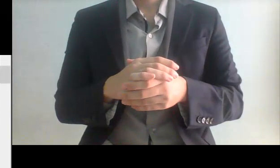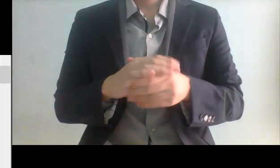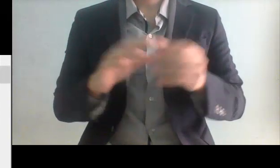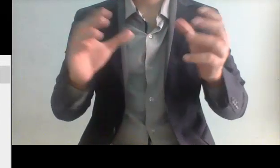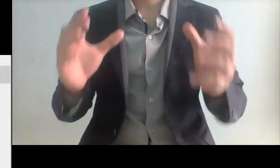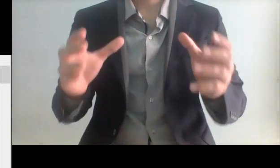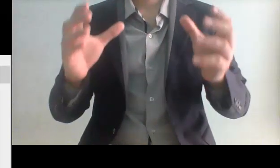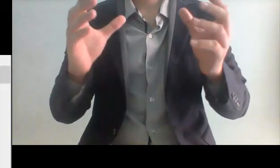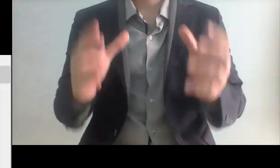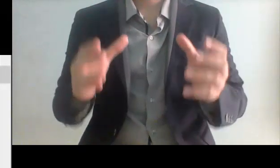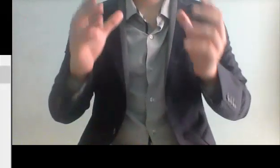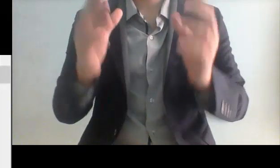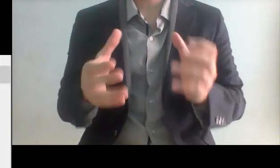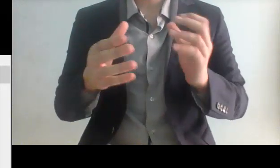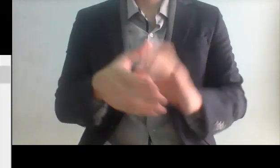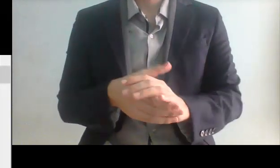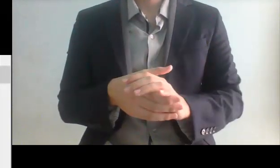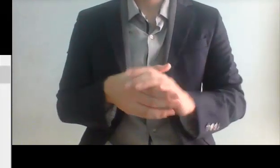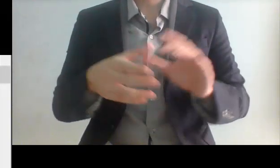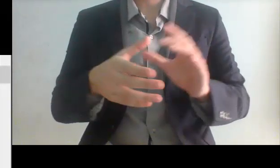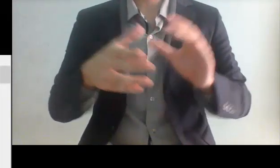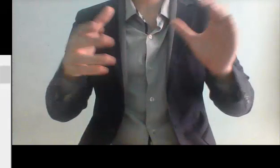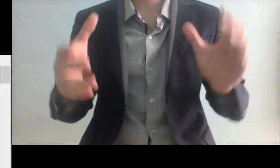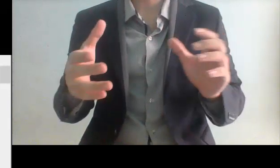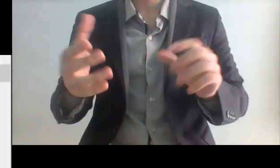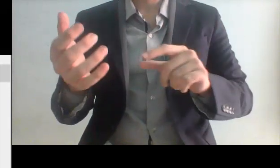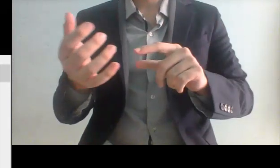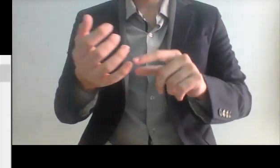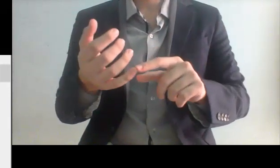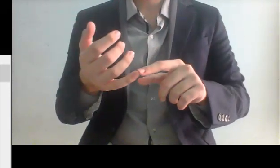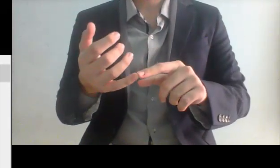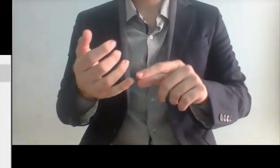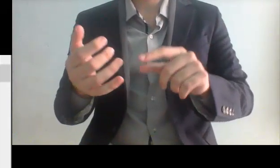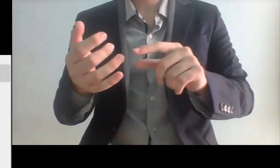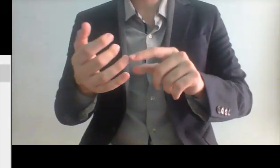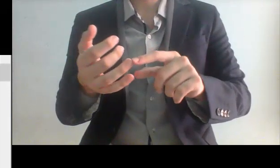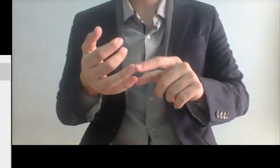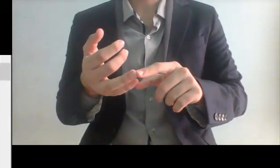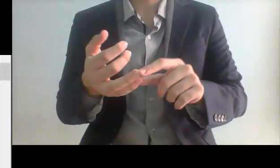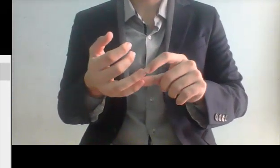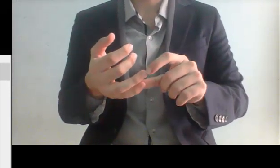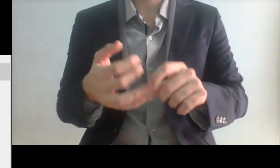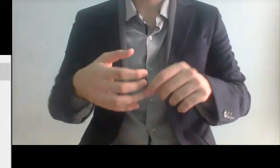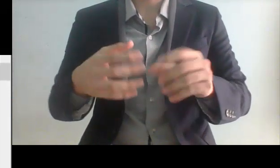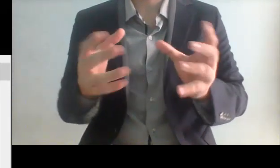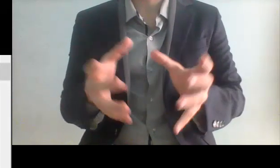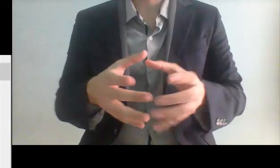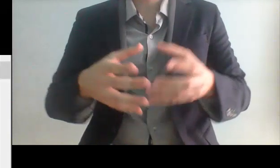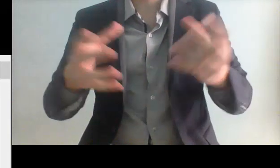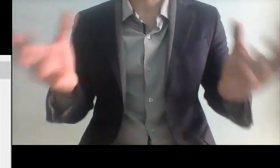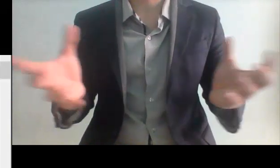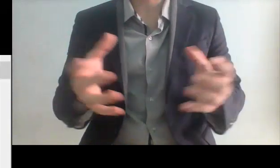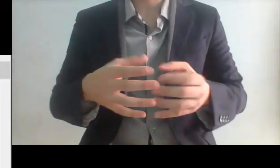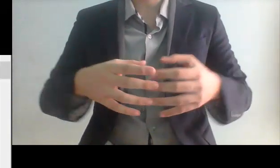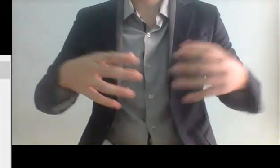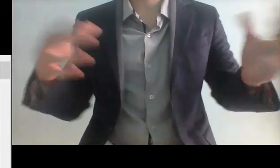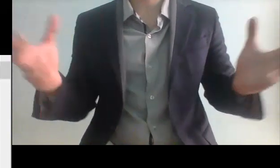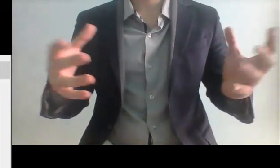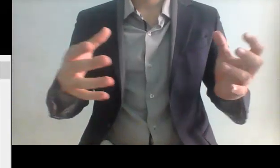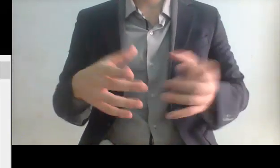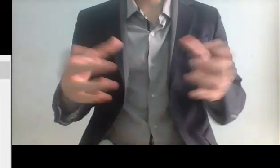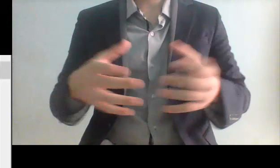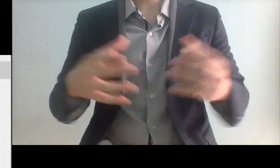que no pueden solos y van a intentar y que están haciendo están comprando básicamente intelectuales de pacotilla